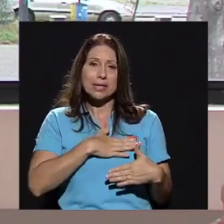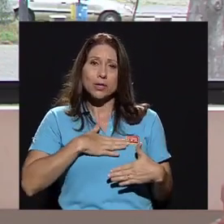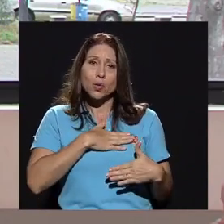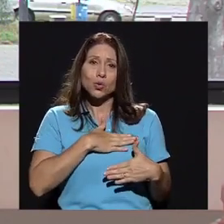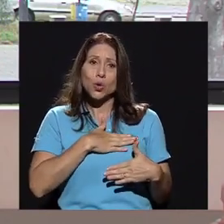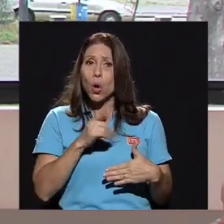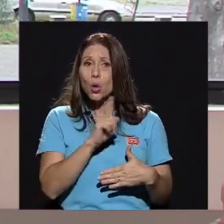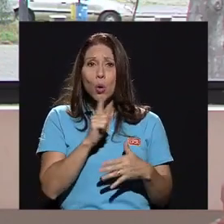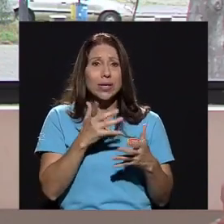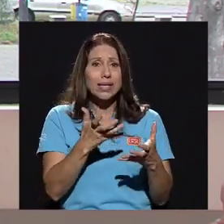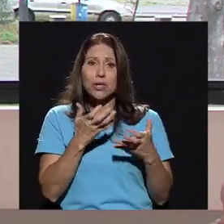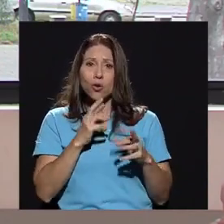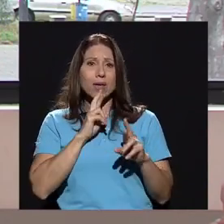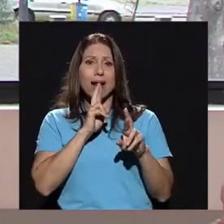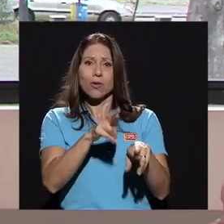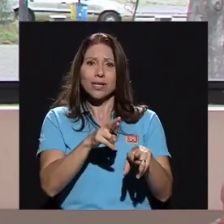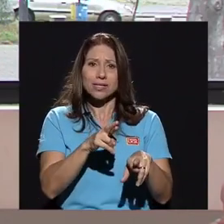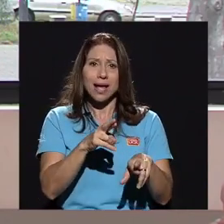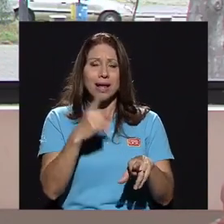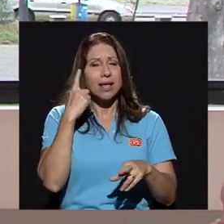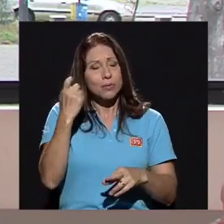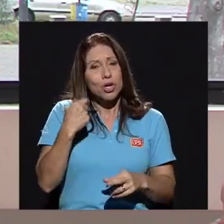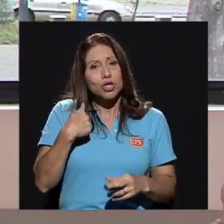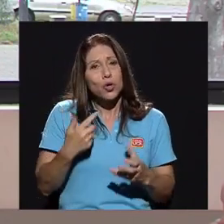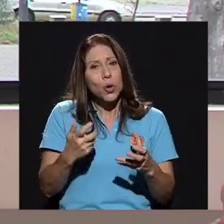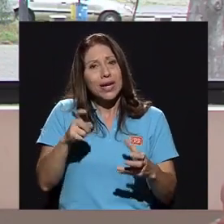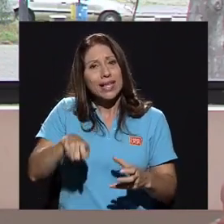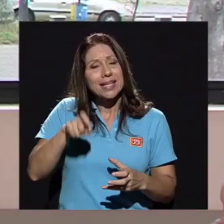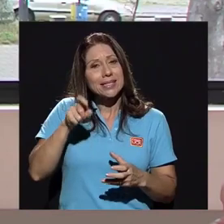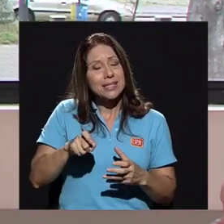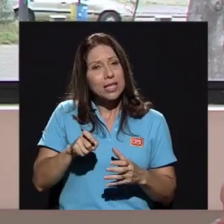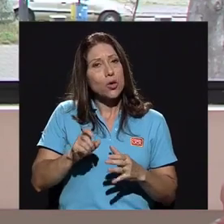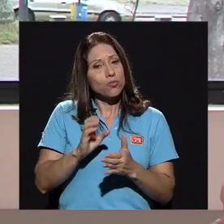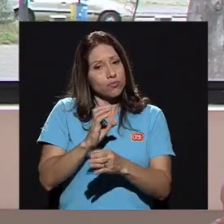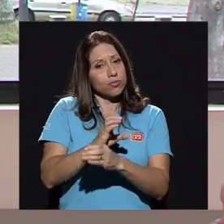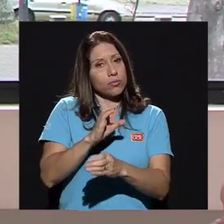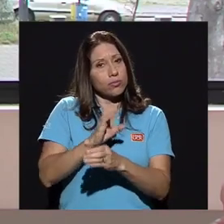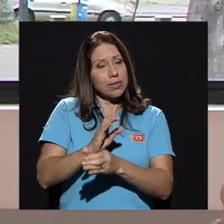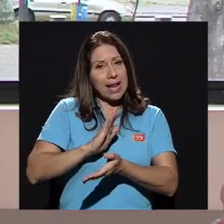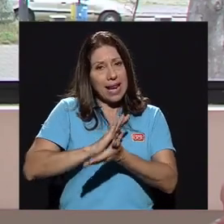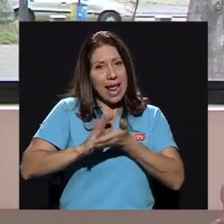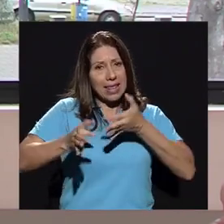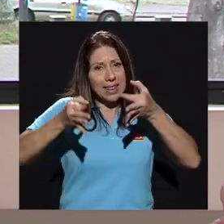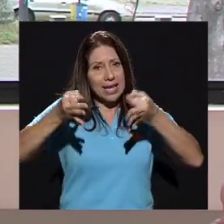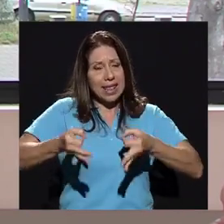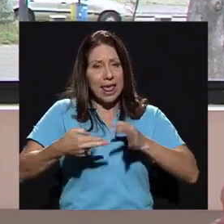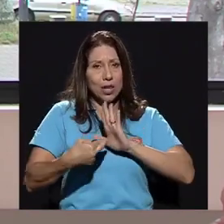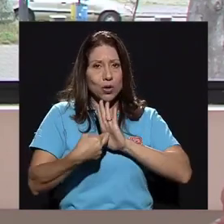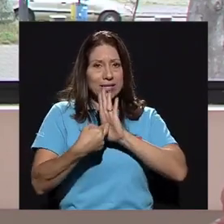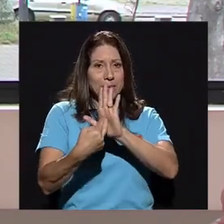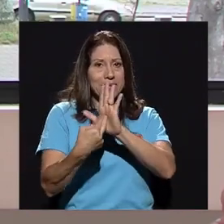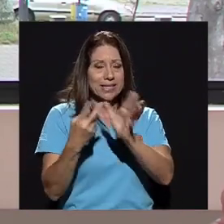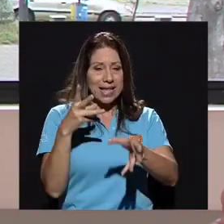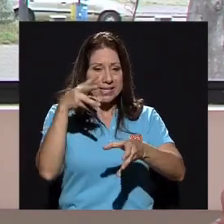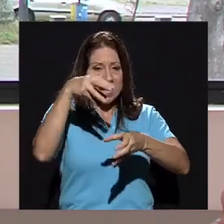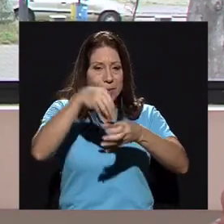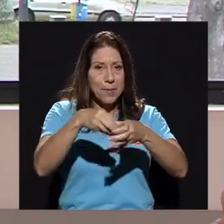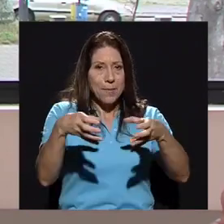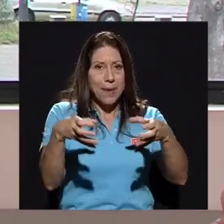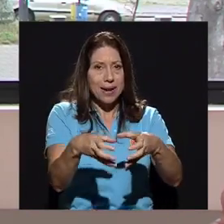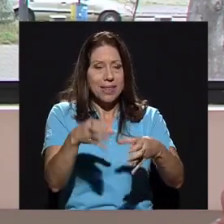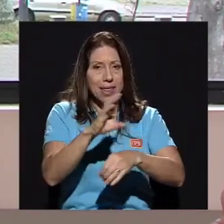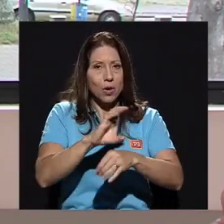es porque necesito preservar la integridad de lo que yo creo que representa ser parte del Consejo